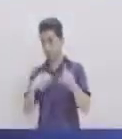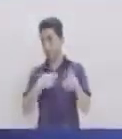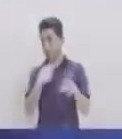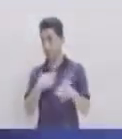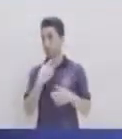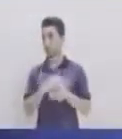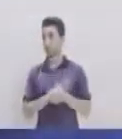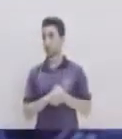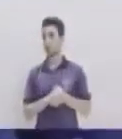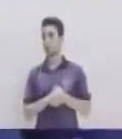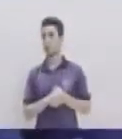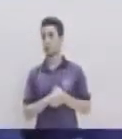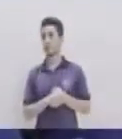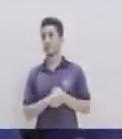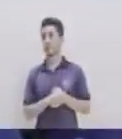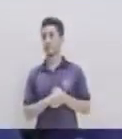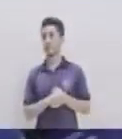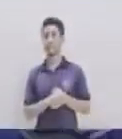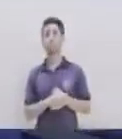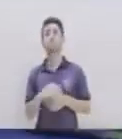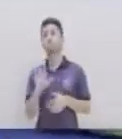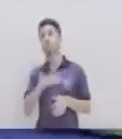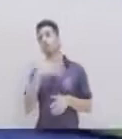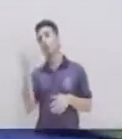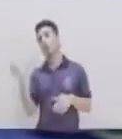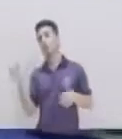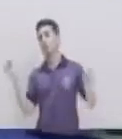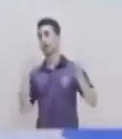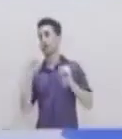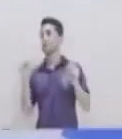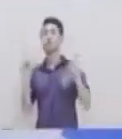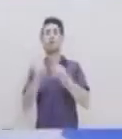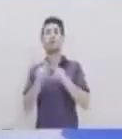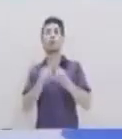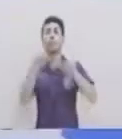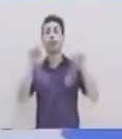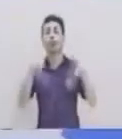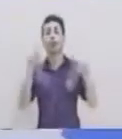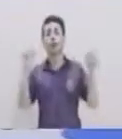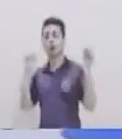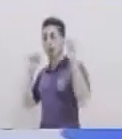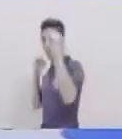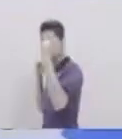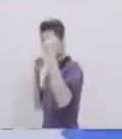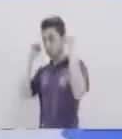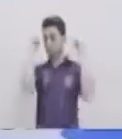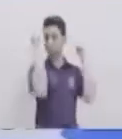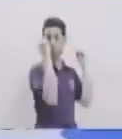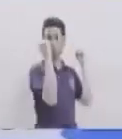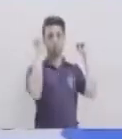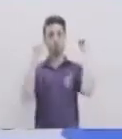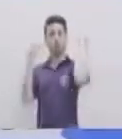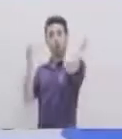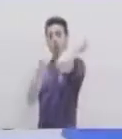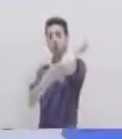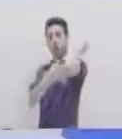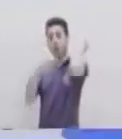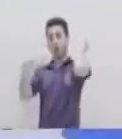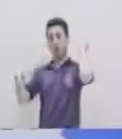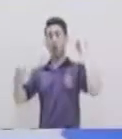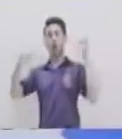Y esto se trabaja Las dos Y para el siguiente Es el mismo movimiento Solo que vamos a cruzarlo Intentar tocar Con el codo derecho